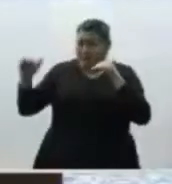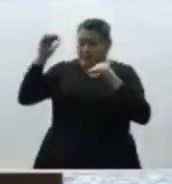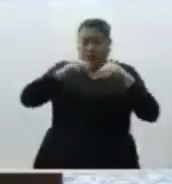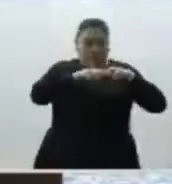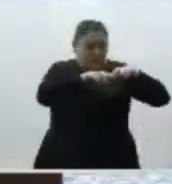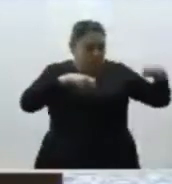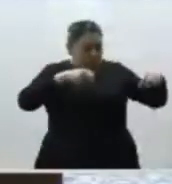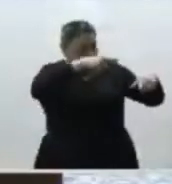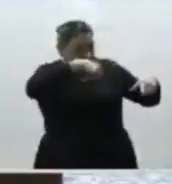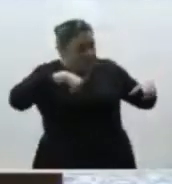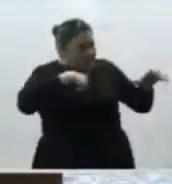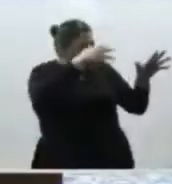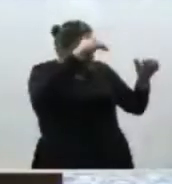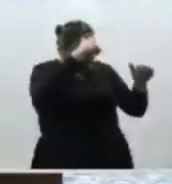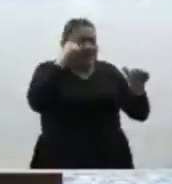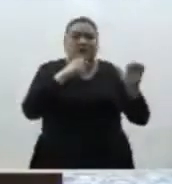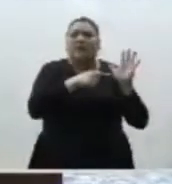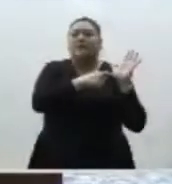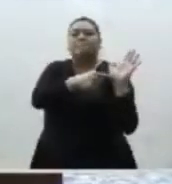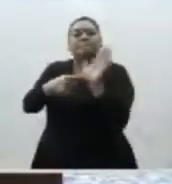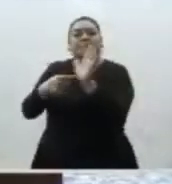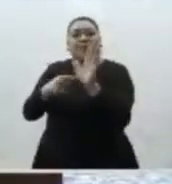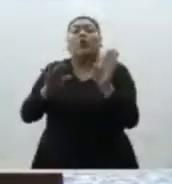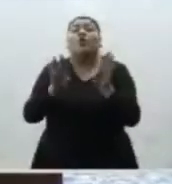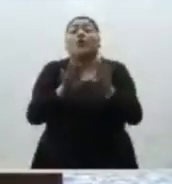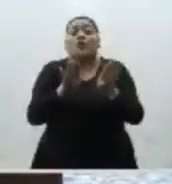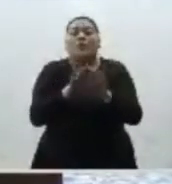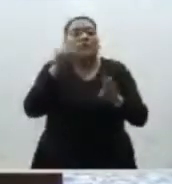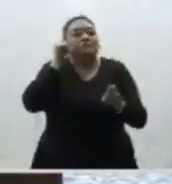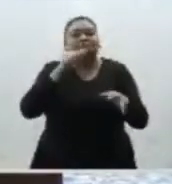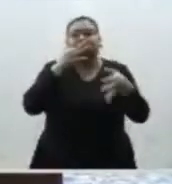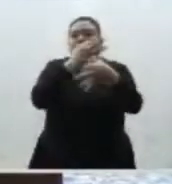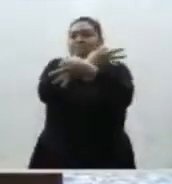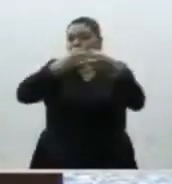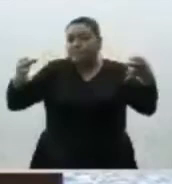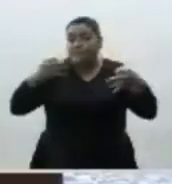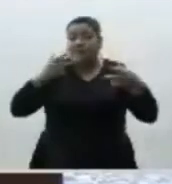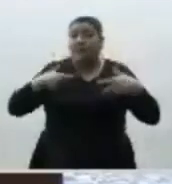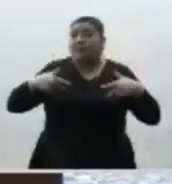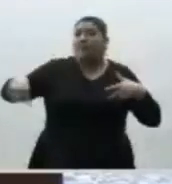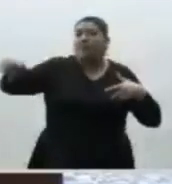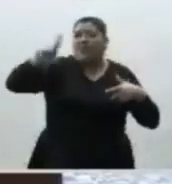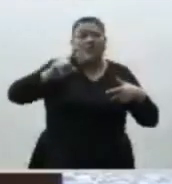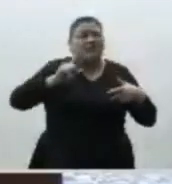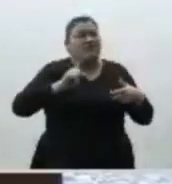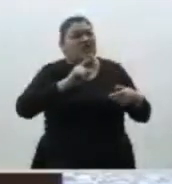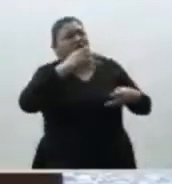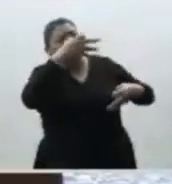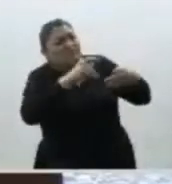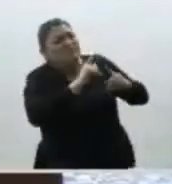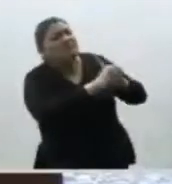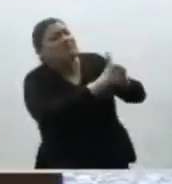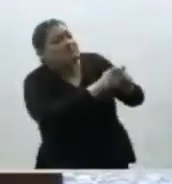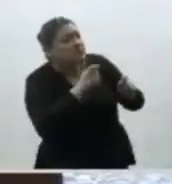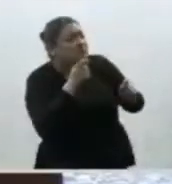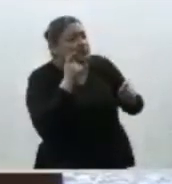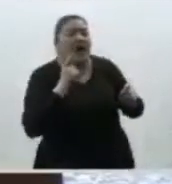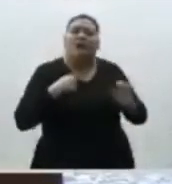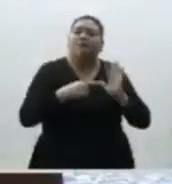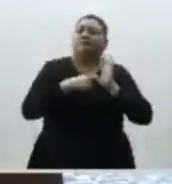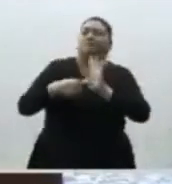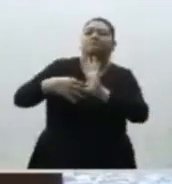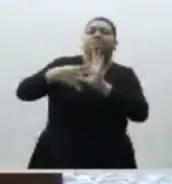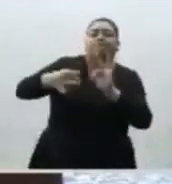Superior radica en materializar la posibilidad de que la sociedad se involuque en los asuntos de lo público,